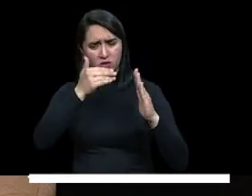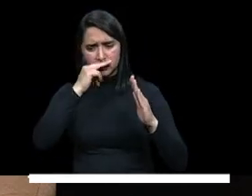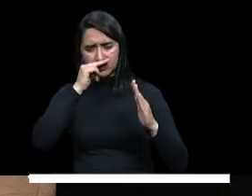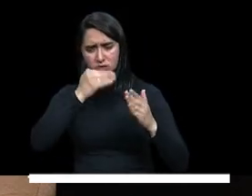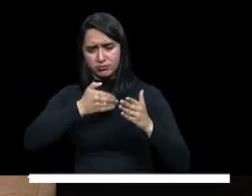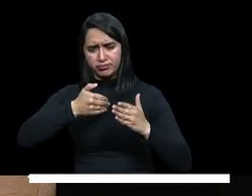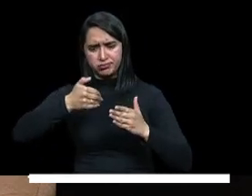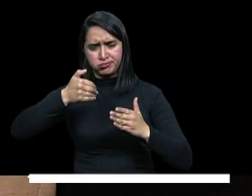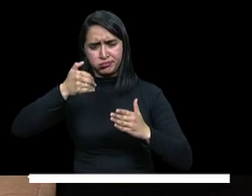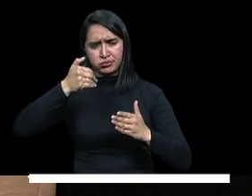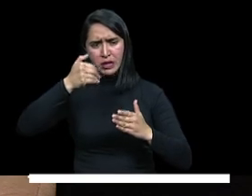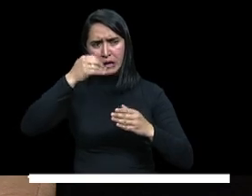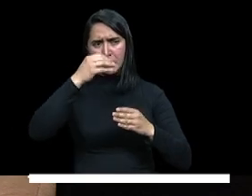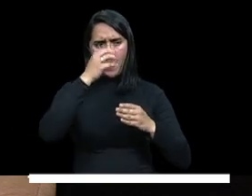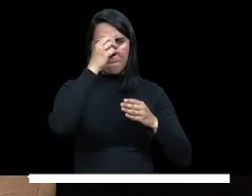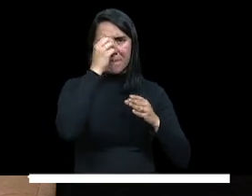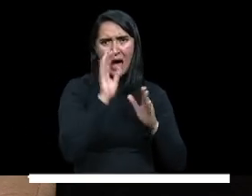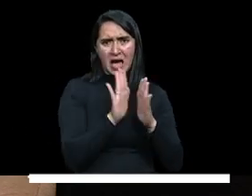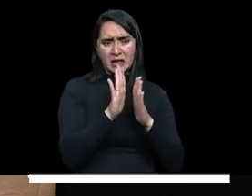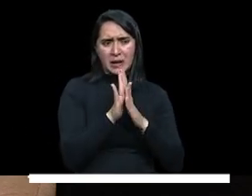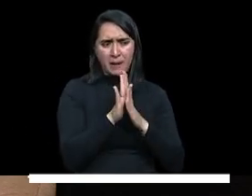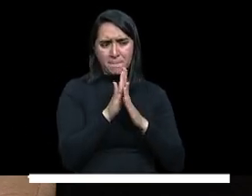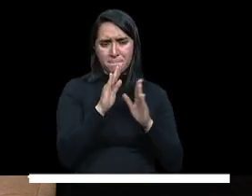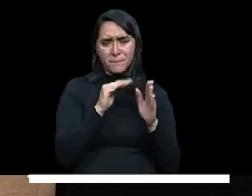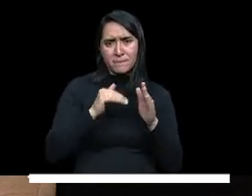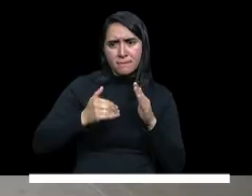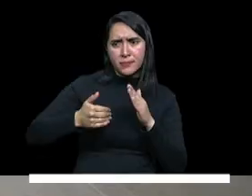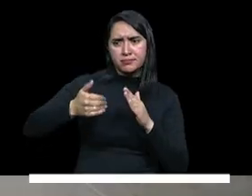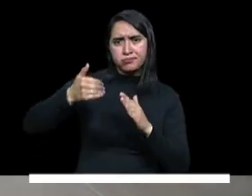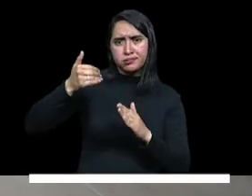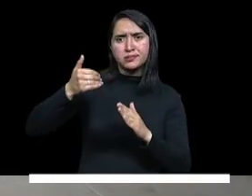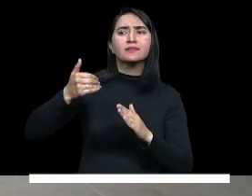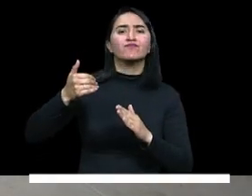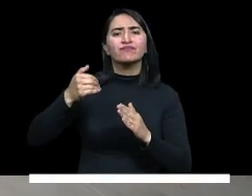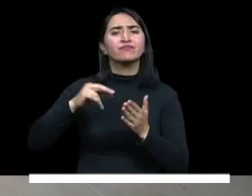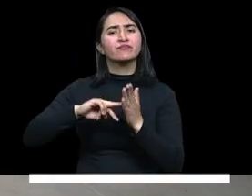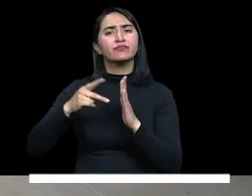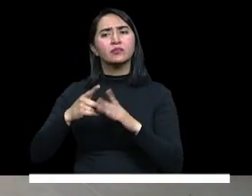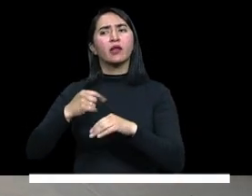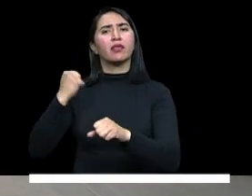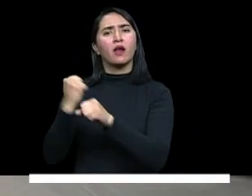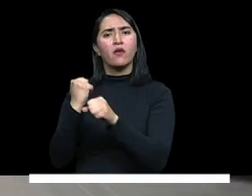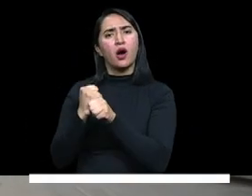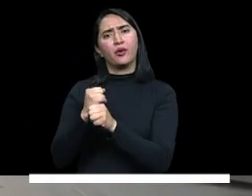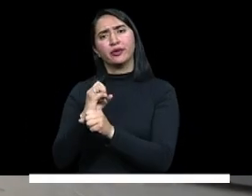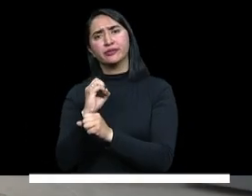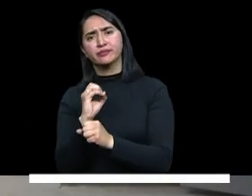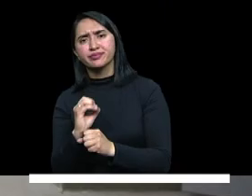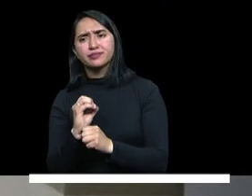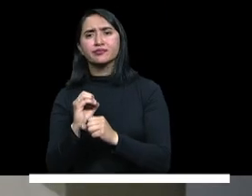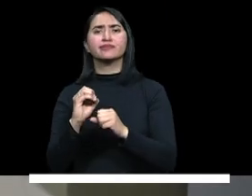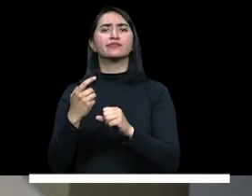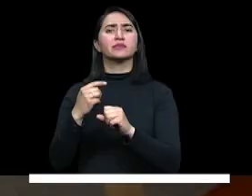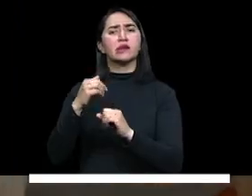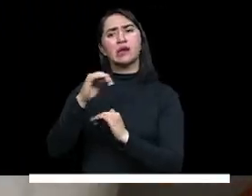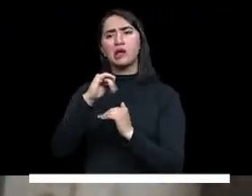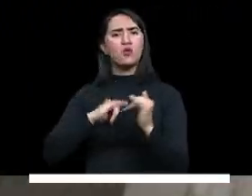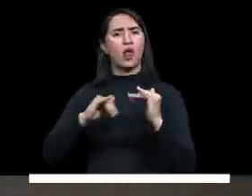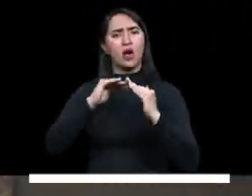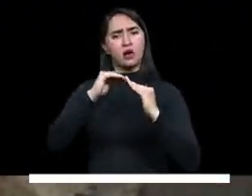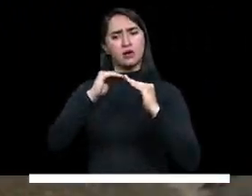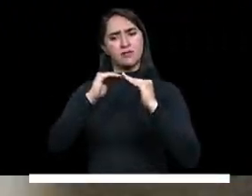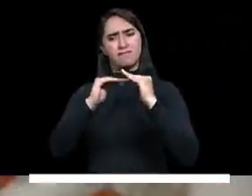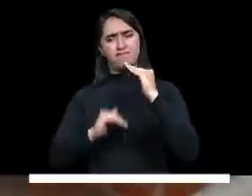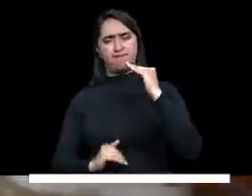profundizando las barreras socioeconómicas. Eso profundiza las eniquidades. El principal desafío, entonces, es garantizar